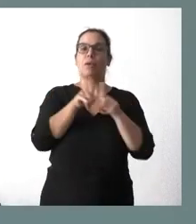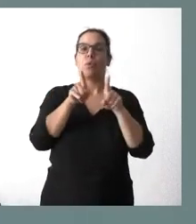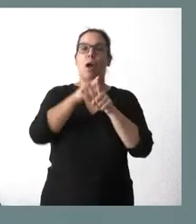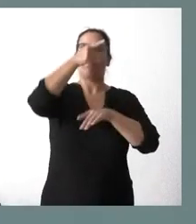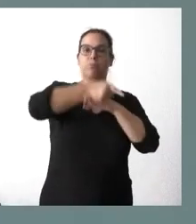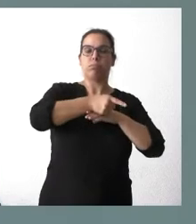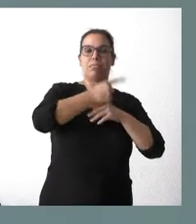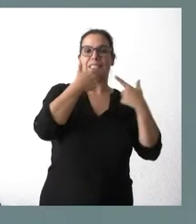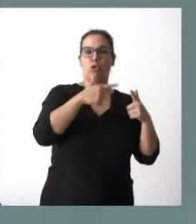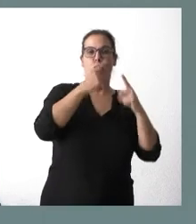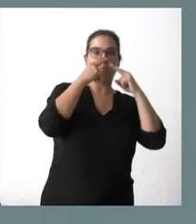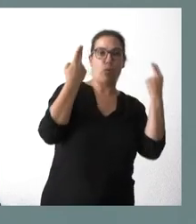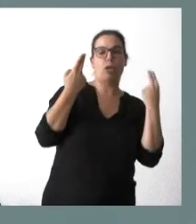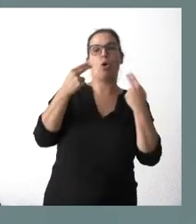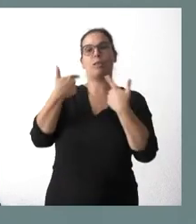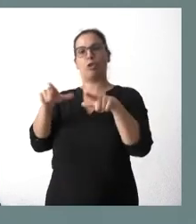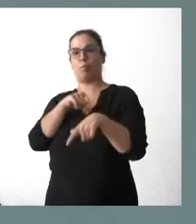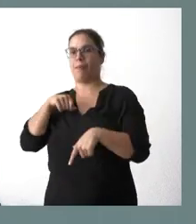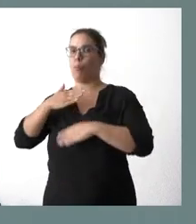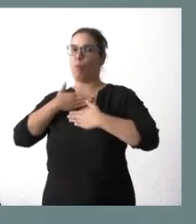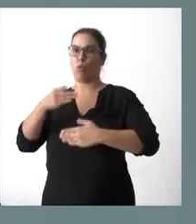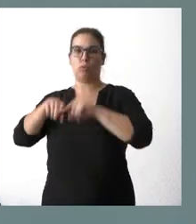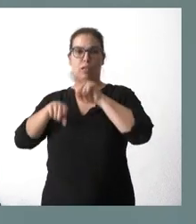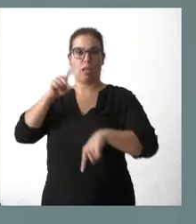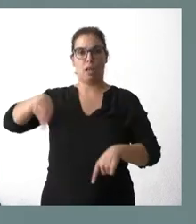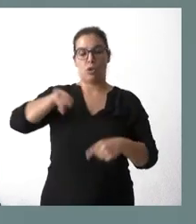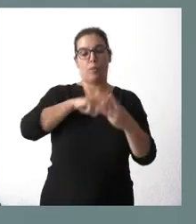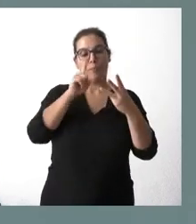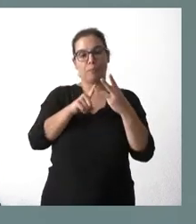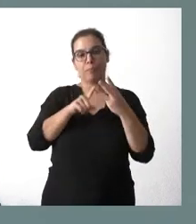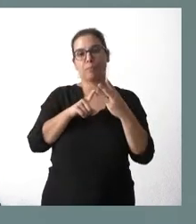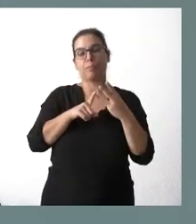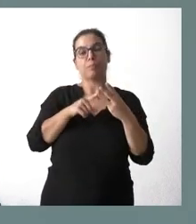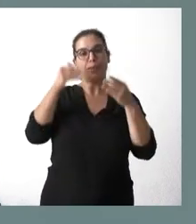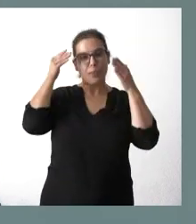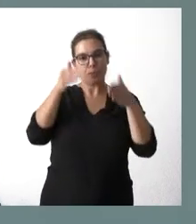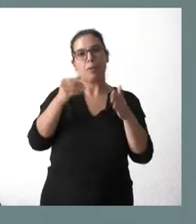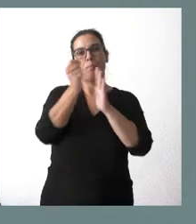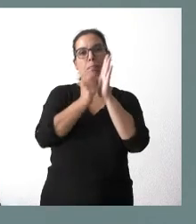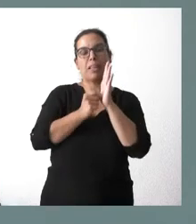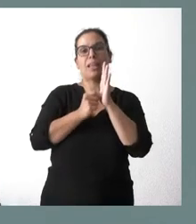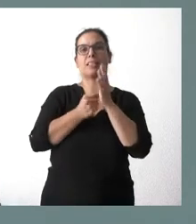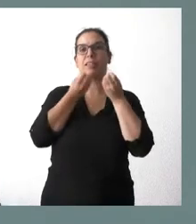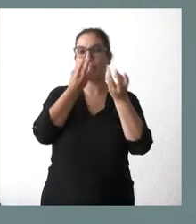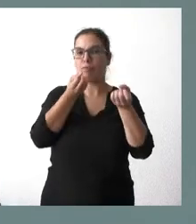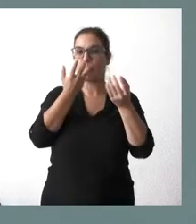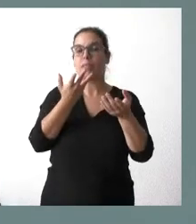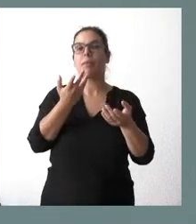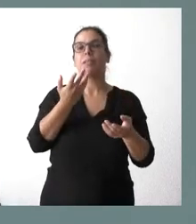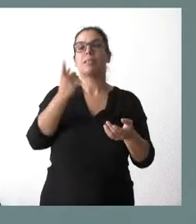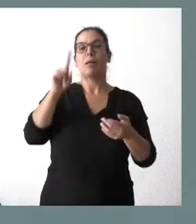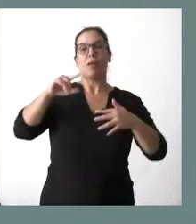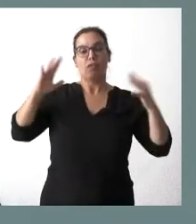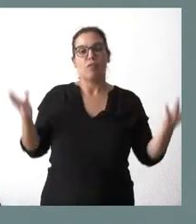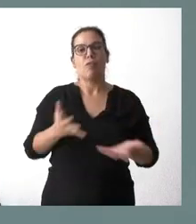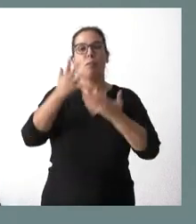sector público pero voluntario para el privado, que se incida en las medidas informativas y también en fomentar la